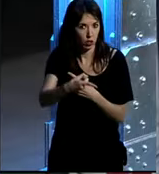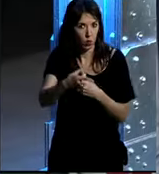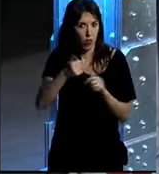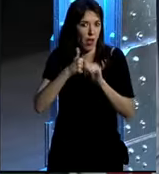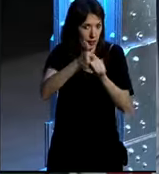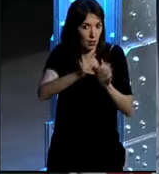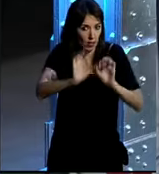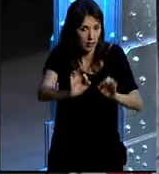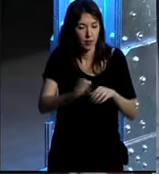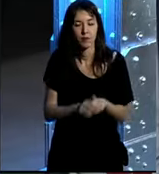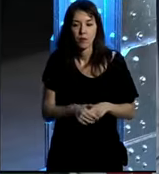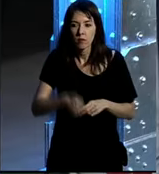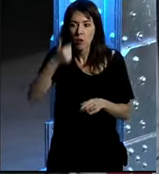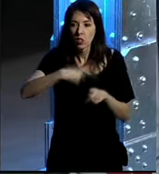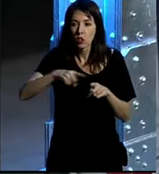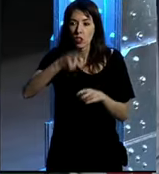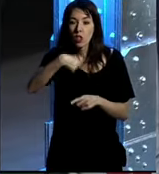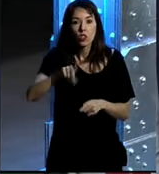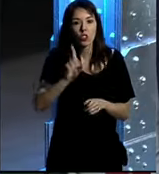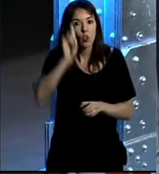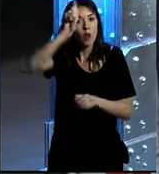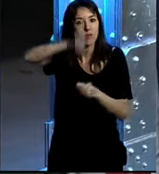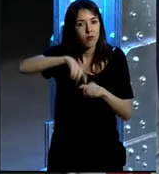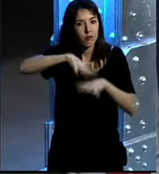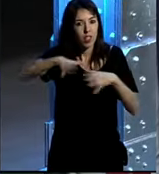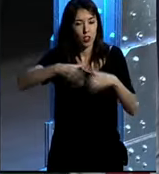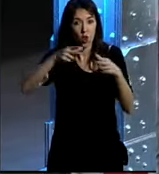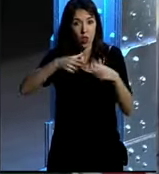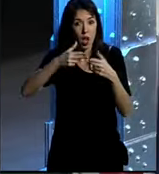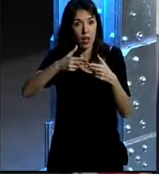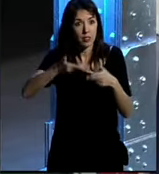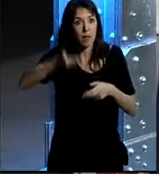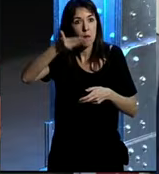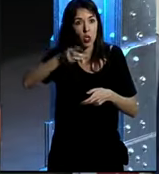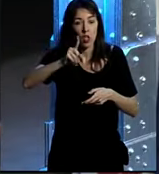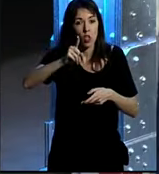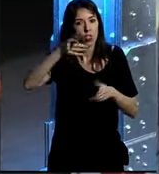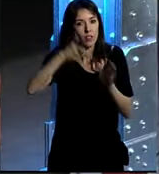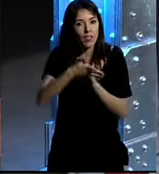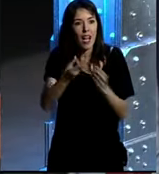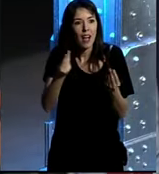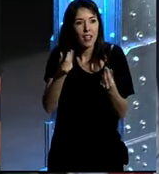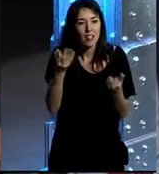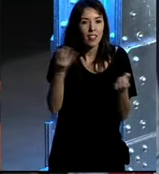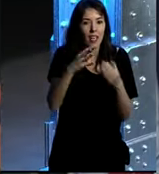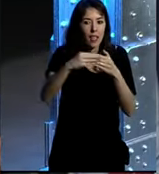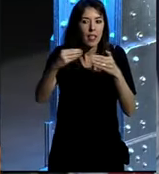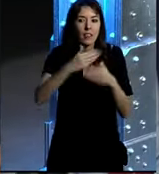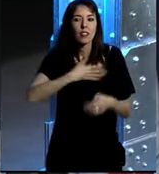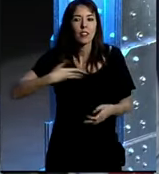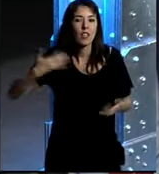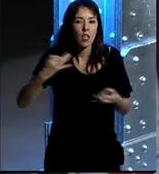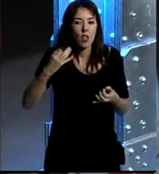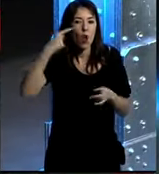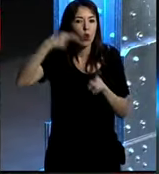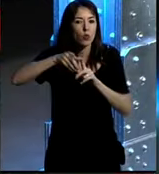más cositas que os quería decir para nosotros más que la presencia lo importante como os decía es definir la esencia de qué es lo que quieren tus clientes ¿vale?